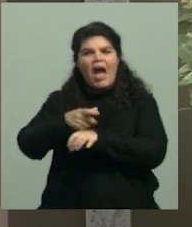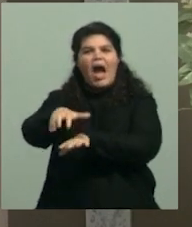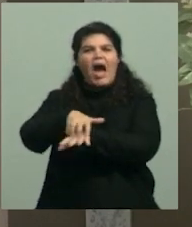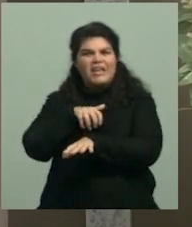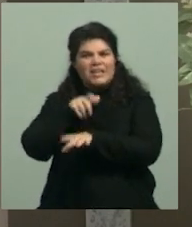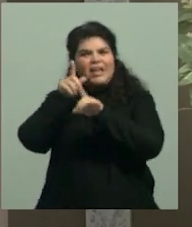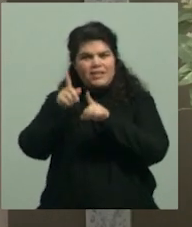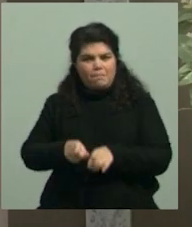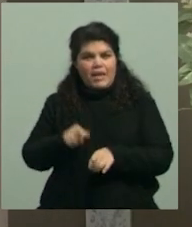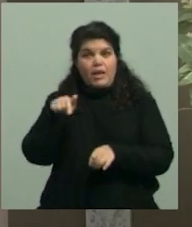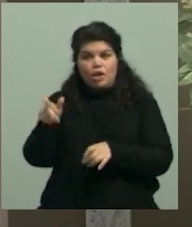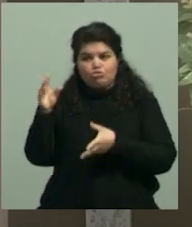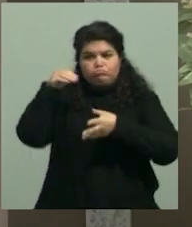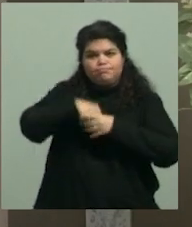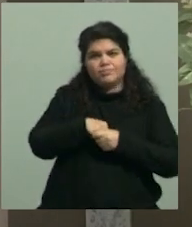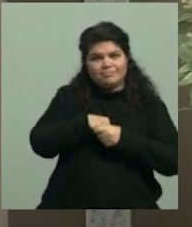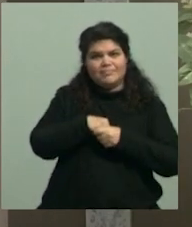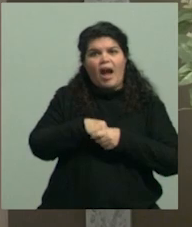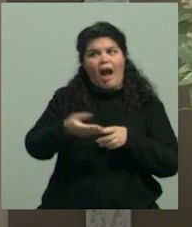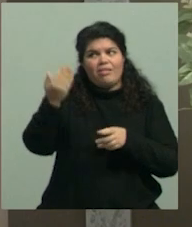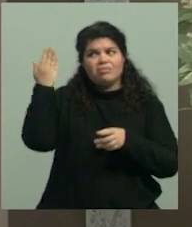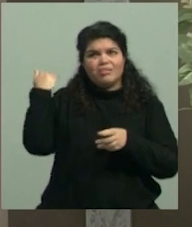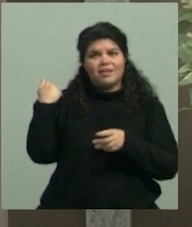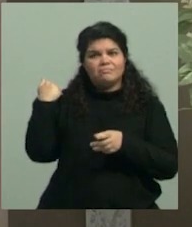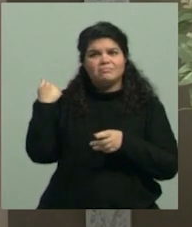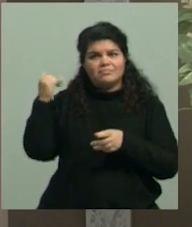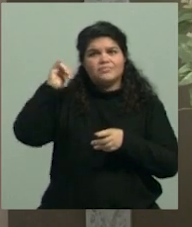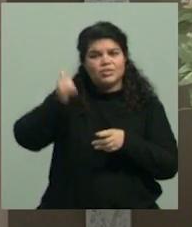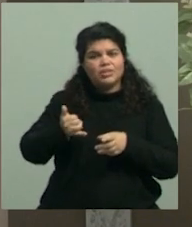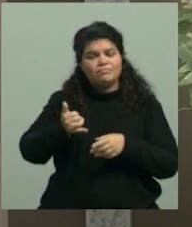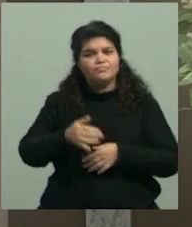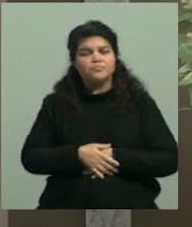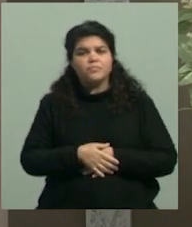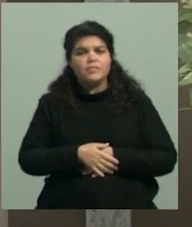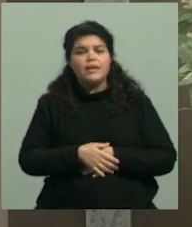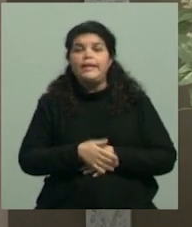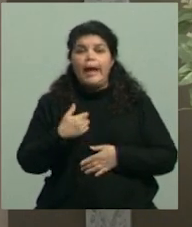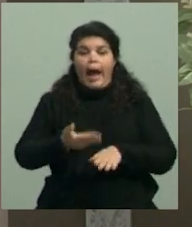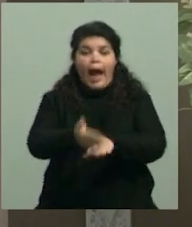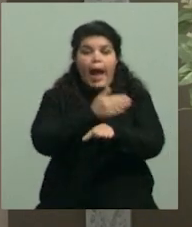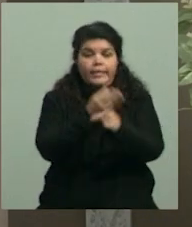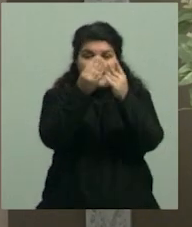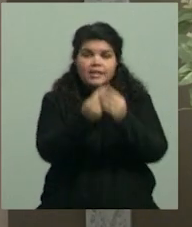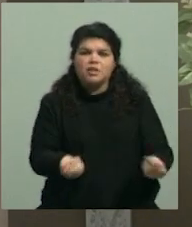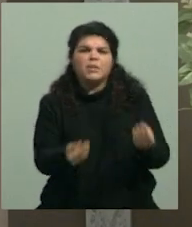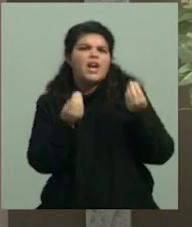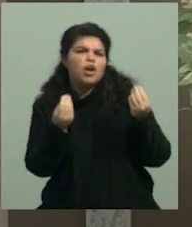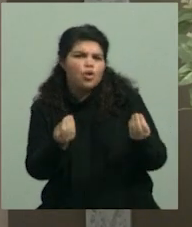de la universidad. Y el final de cada edición era mediante una feria